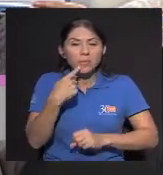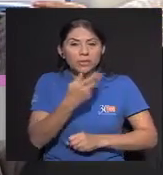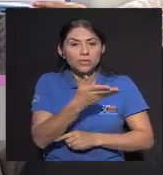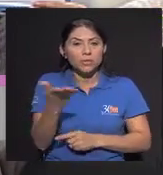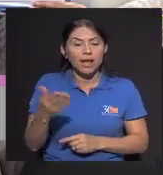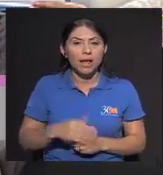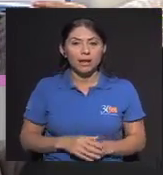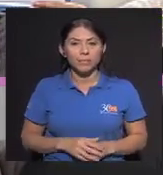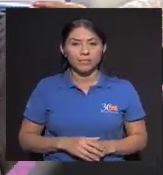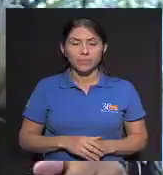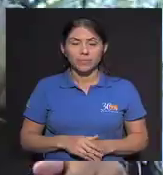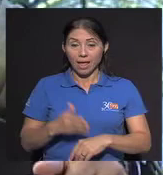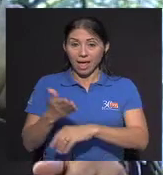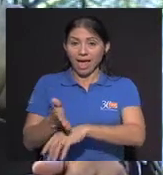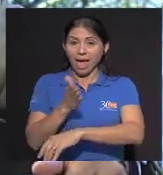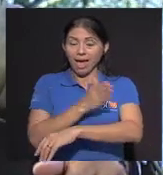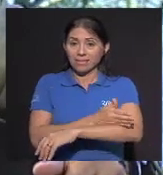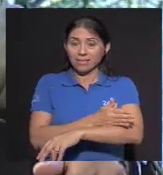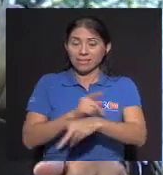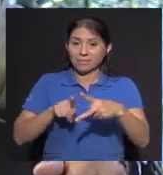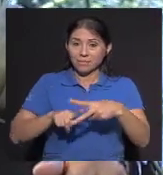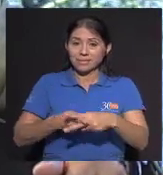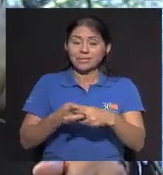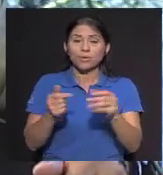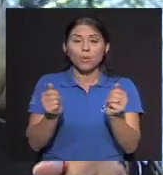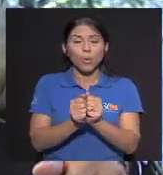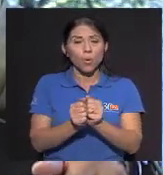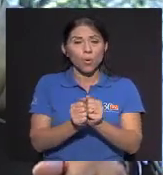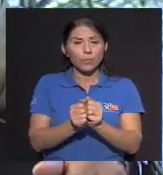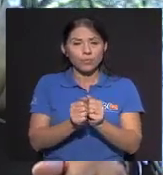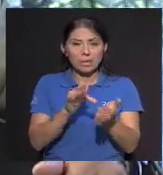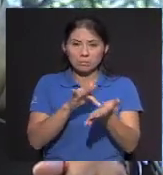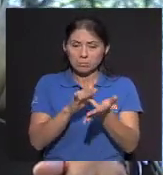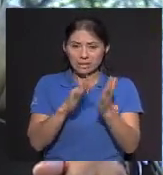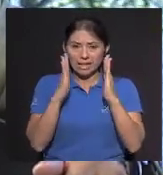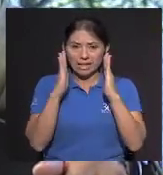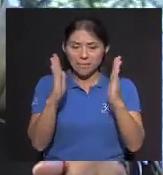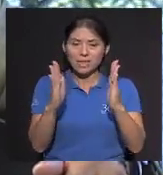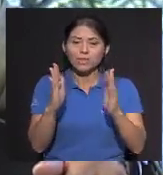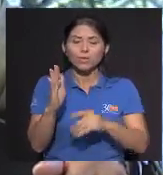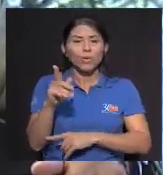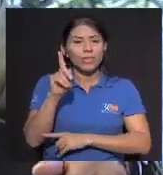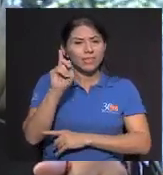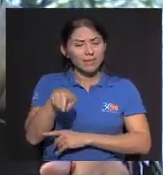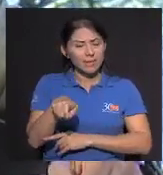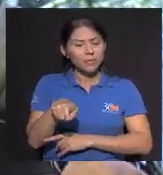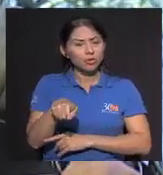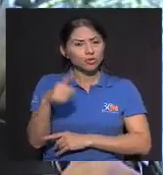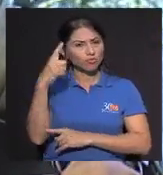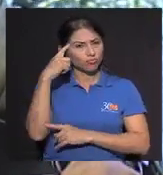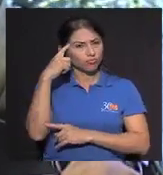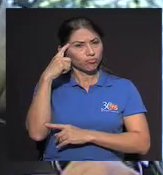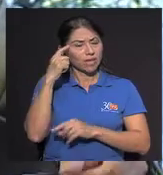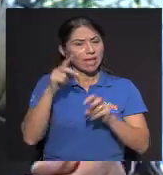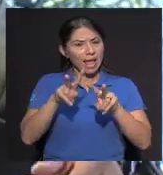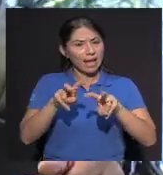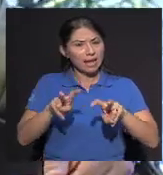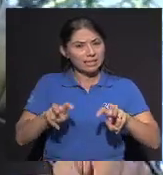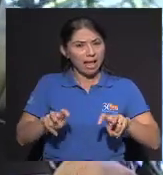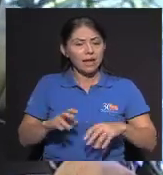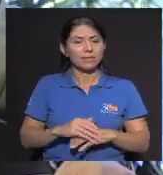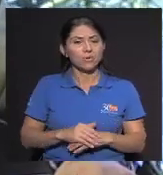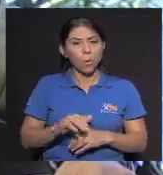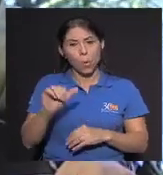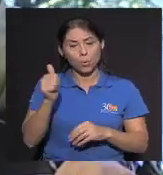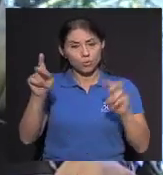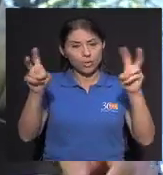Para la gente En casa Antes de Entrar En lo que es Tratamiento Creo que Deberíamos Meternos Y analizar Para